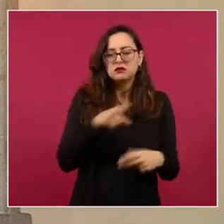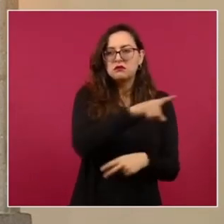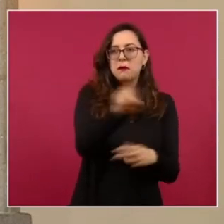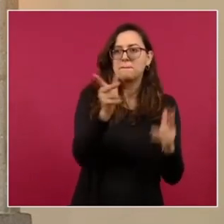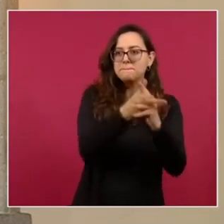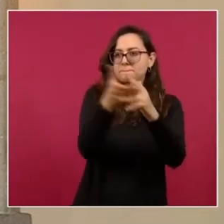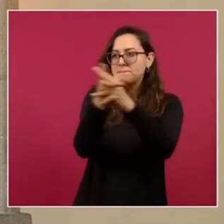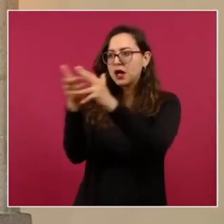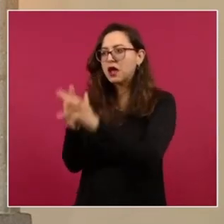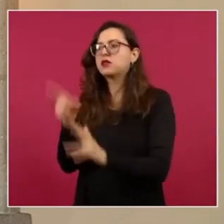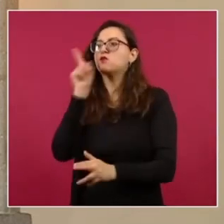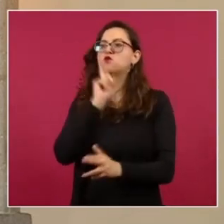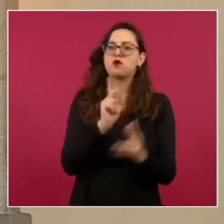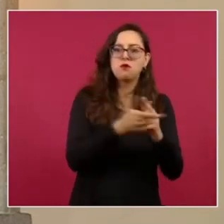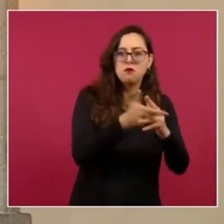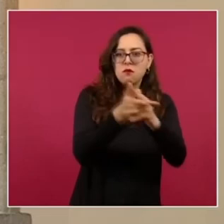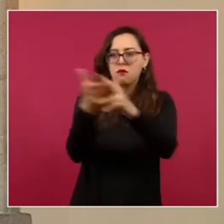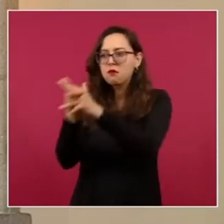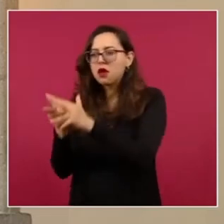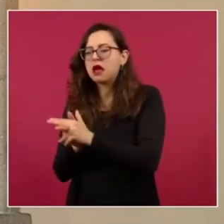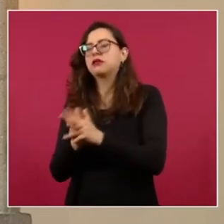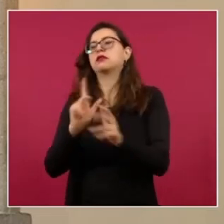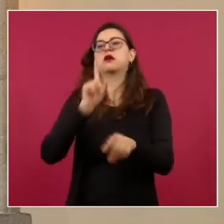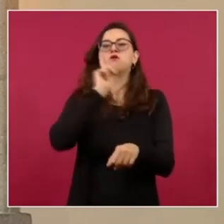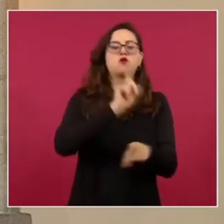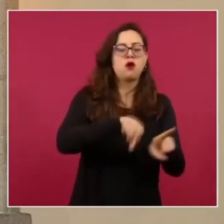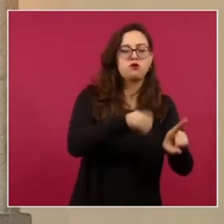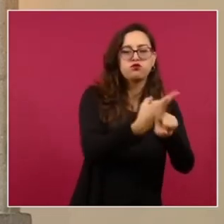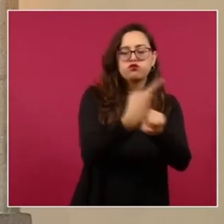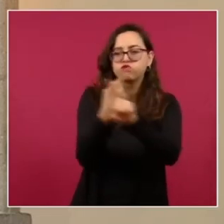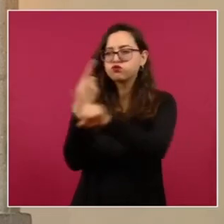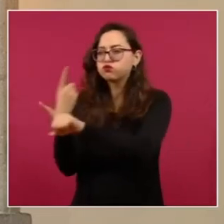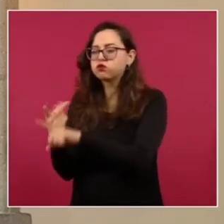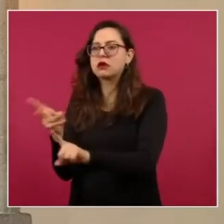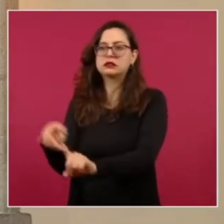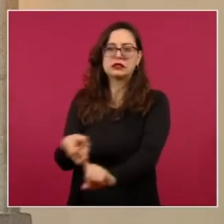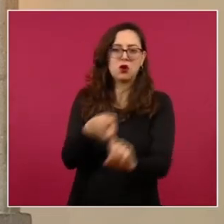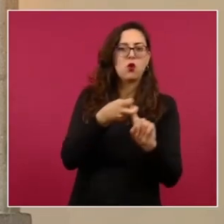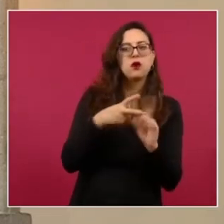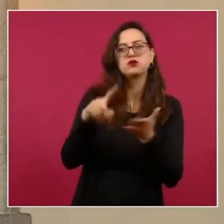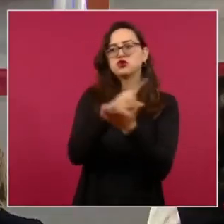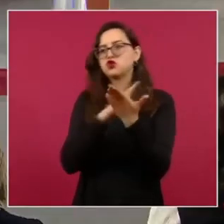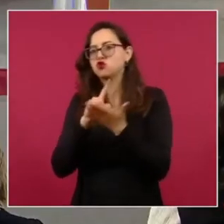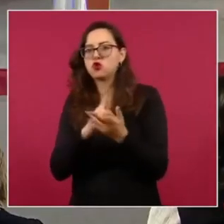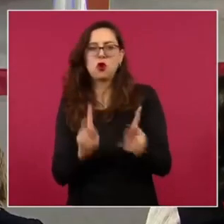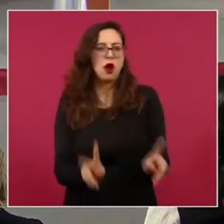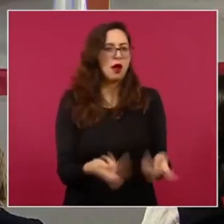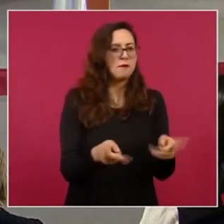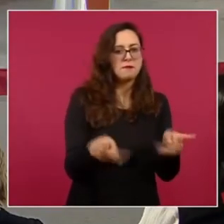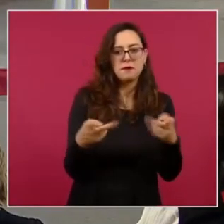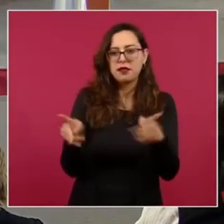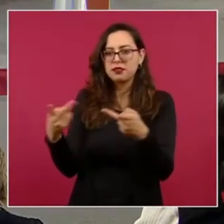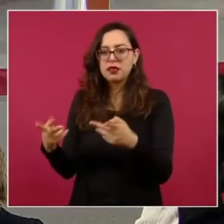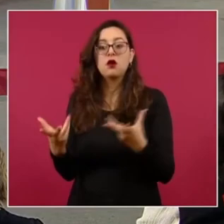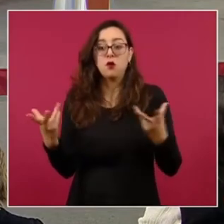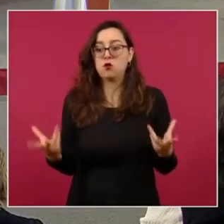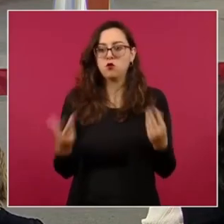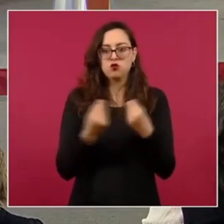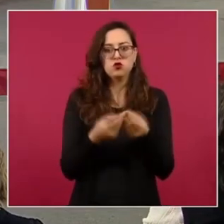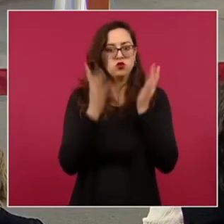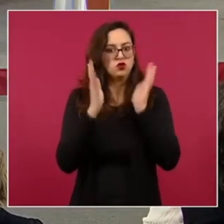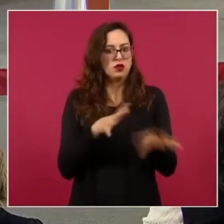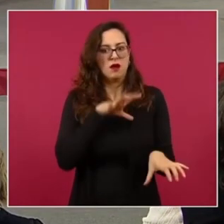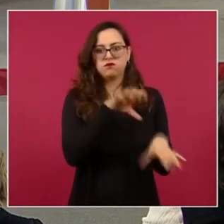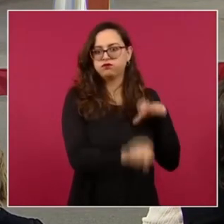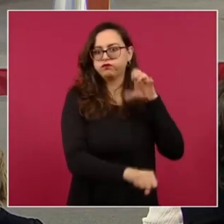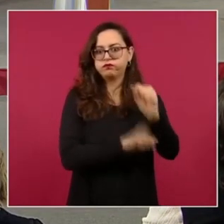violencia sexual, narcomenudeo y secuestro, entre otros delitos. Y a la fecha siguiente se